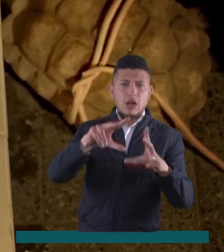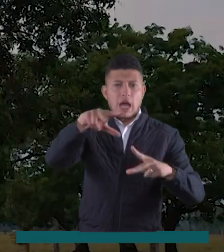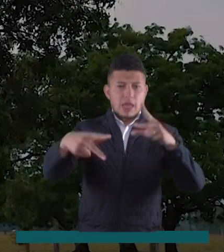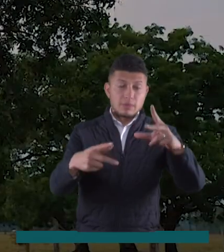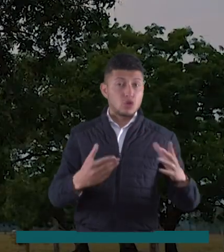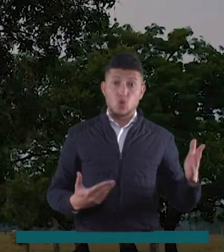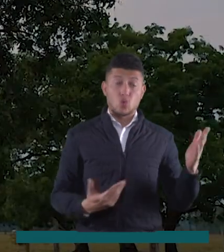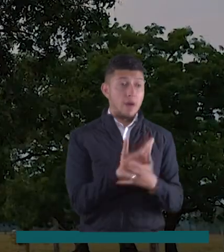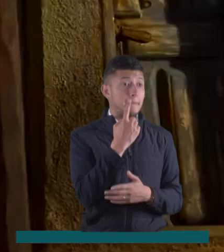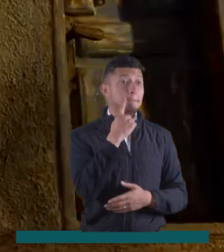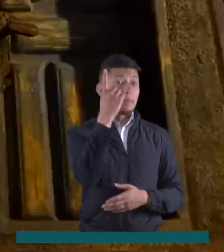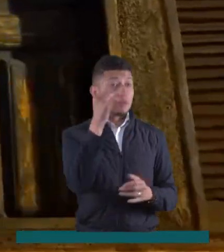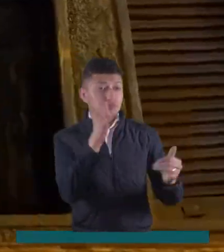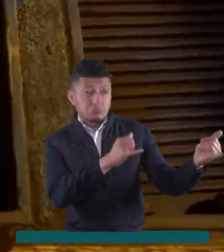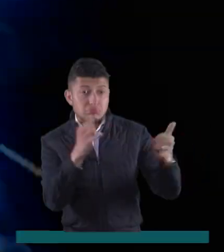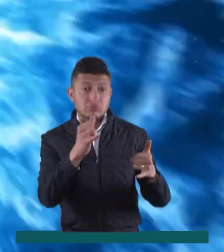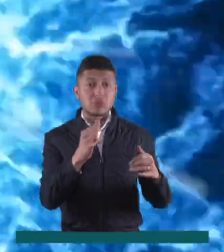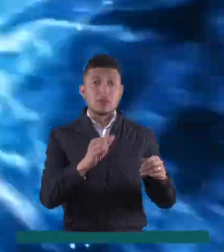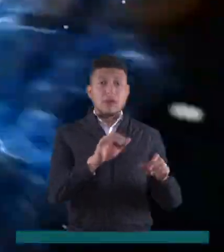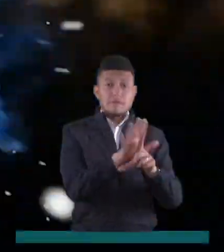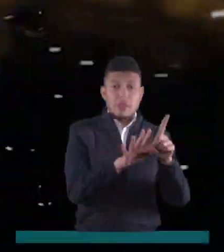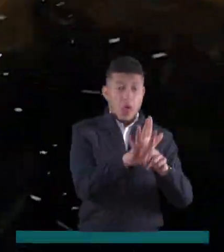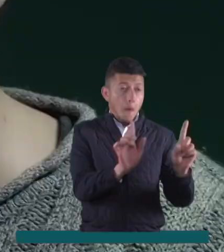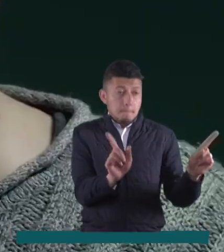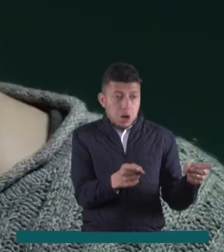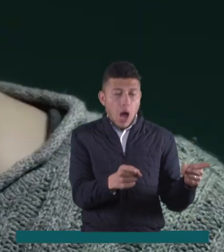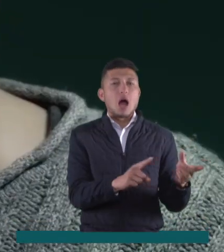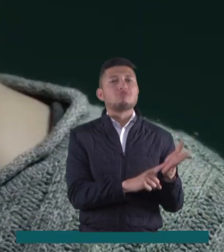animación, nuevos realizadores y videoclips.